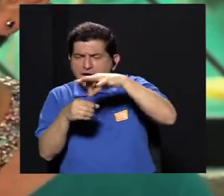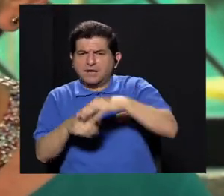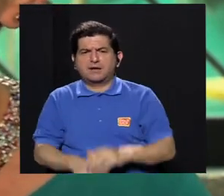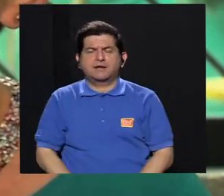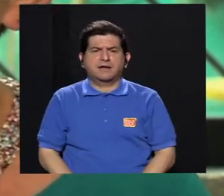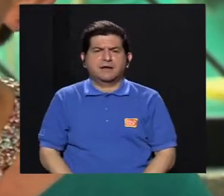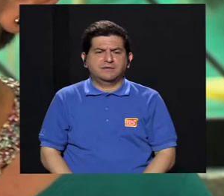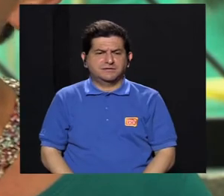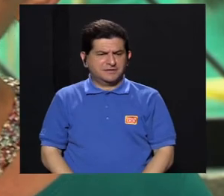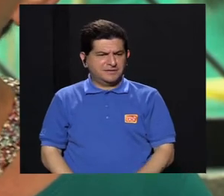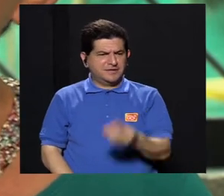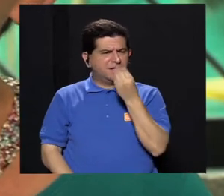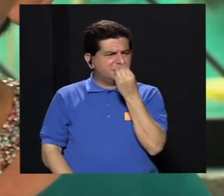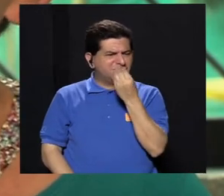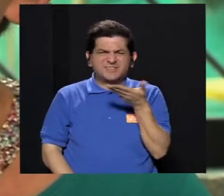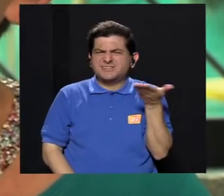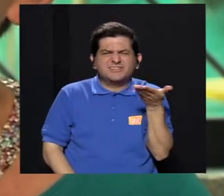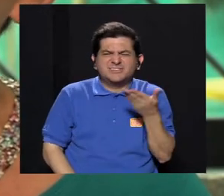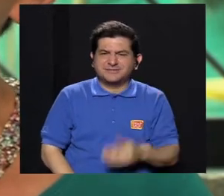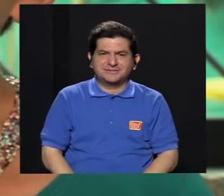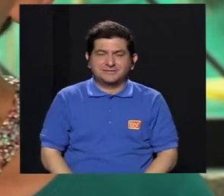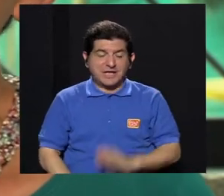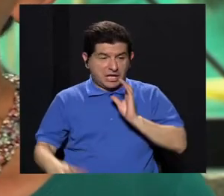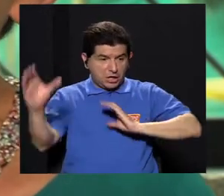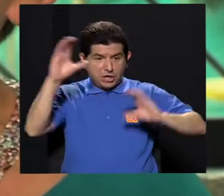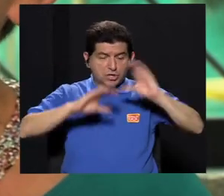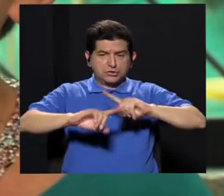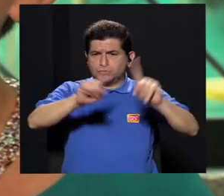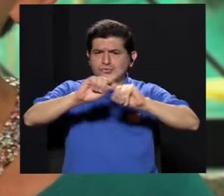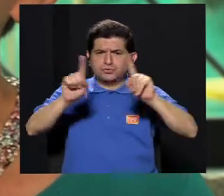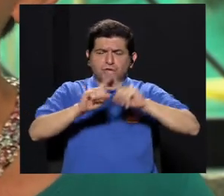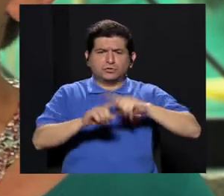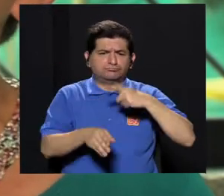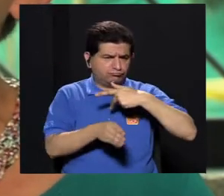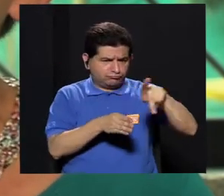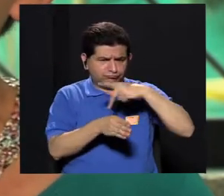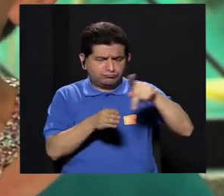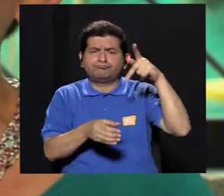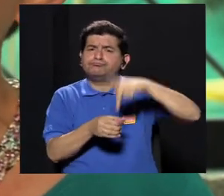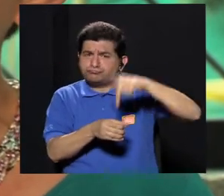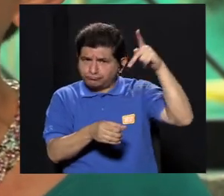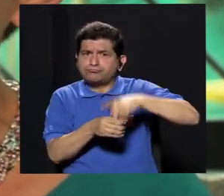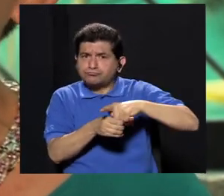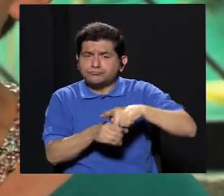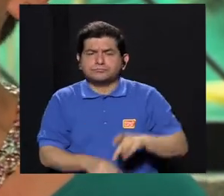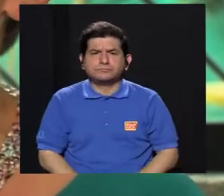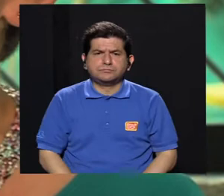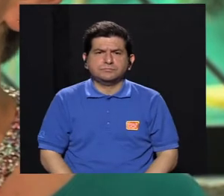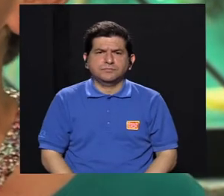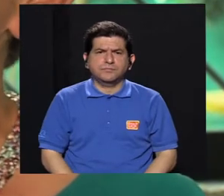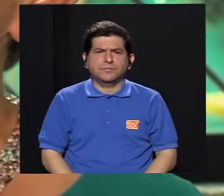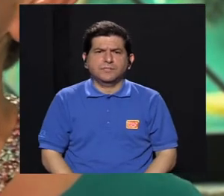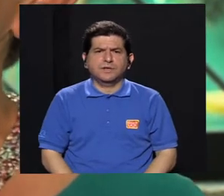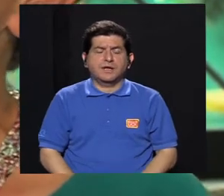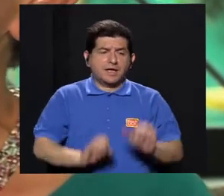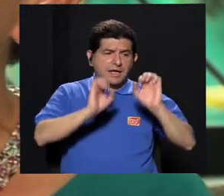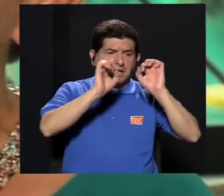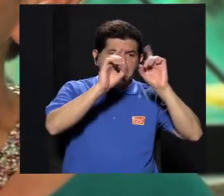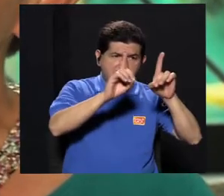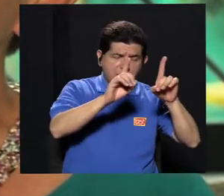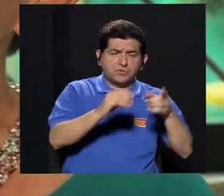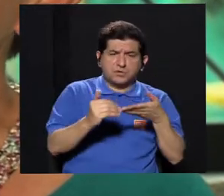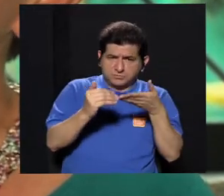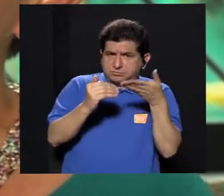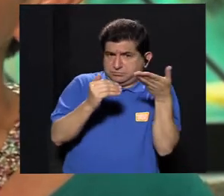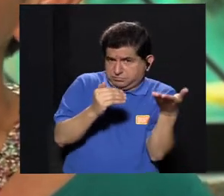relacionados con el sector agrícola, porque nutrición es una ciencia muy interdisciplinaria, ¿verdad? En cuanto a